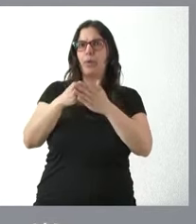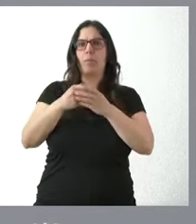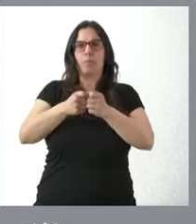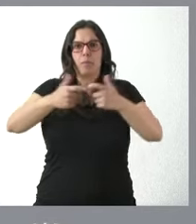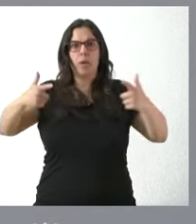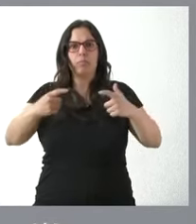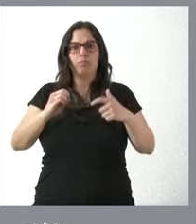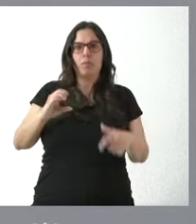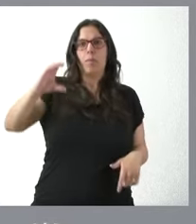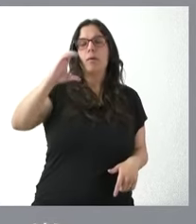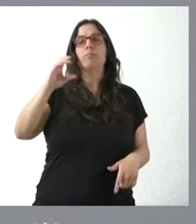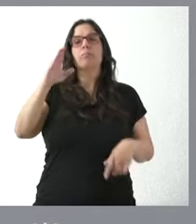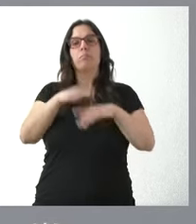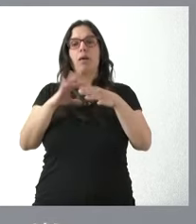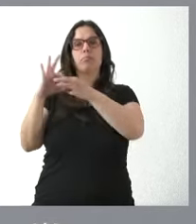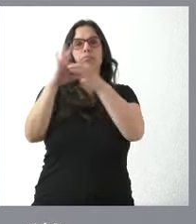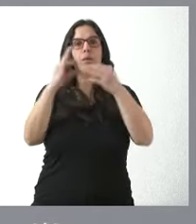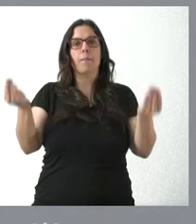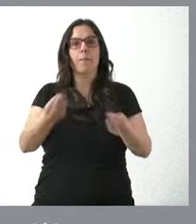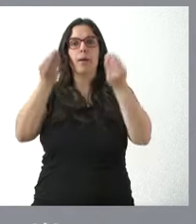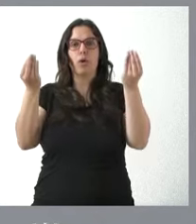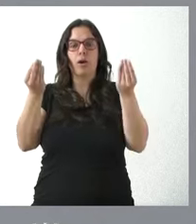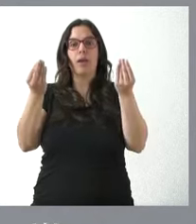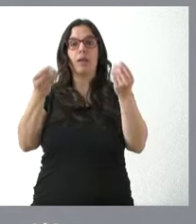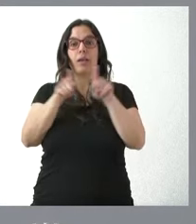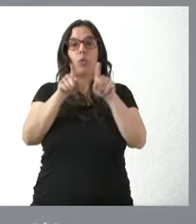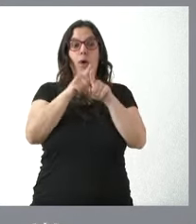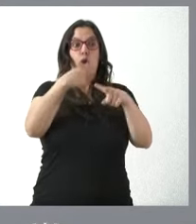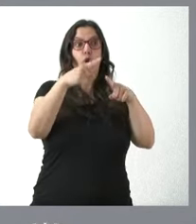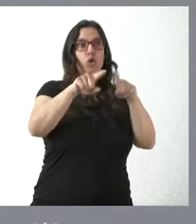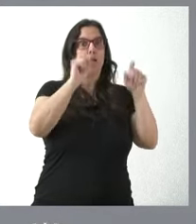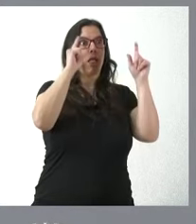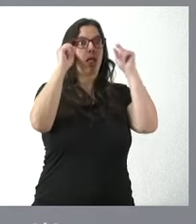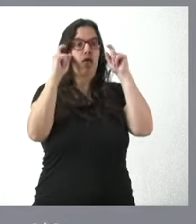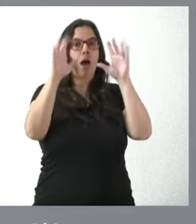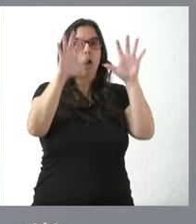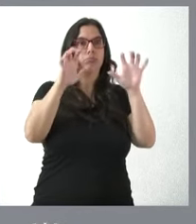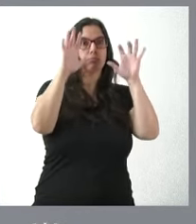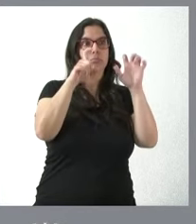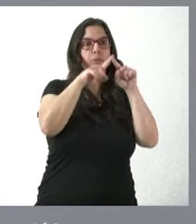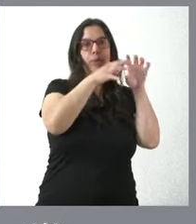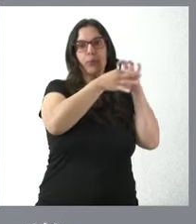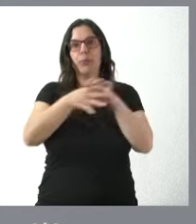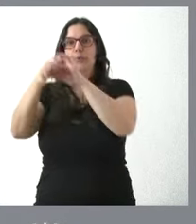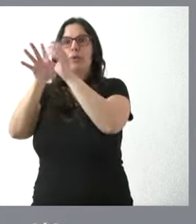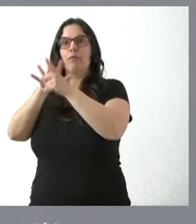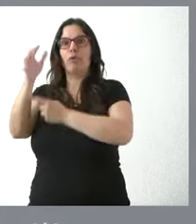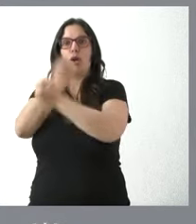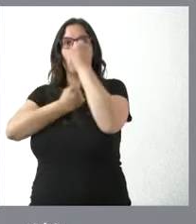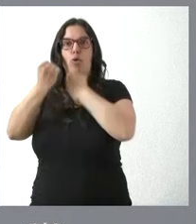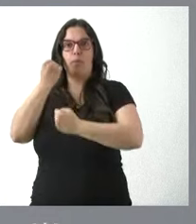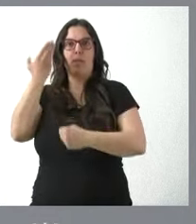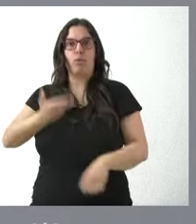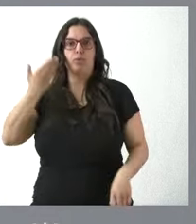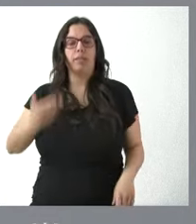mundo académico y empresarial para incorporar el conocimiento como un activo relevante dentro de la economía de Castilla y León. El nuevo